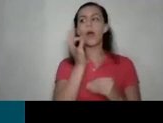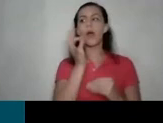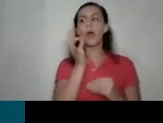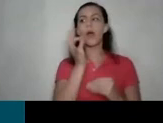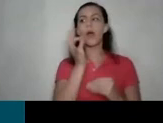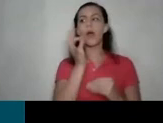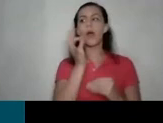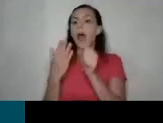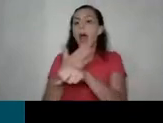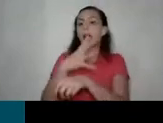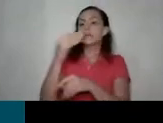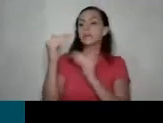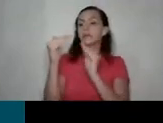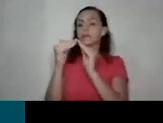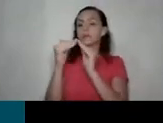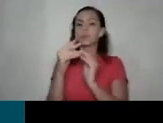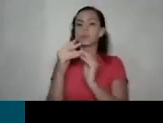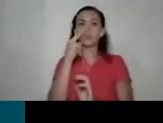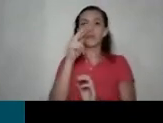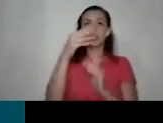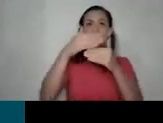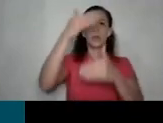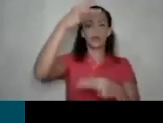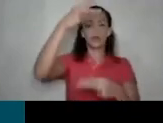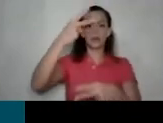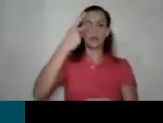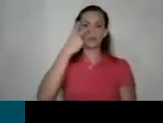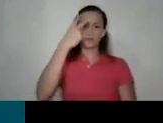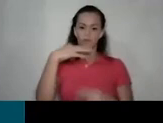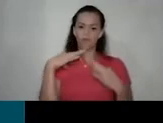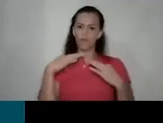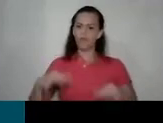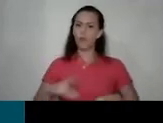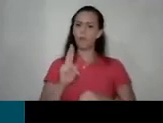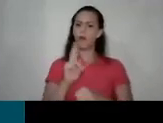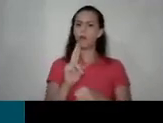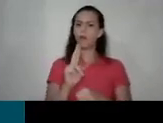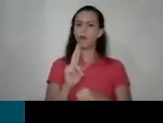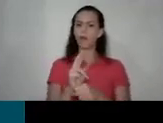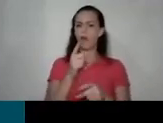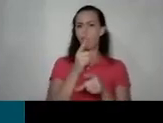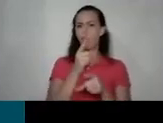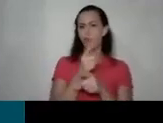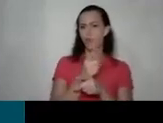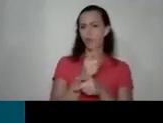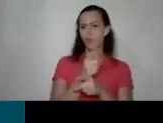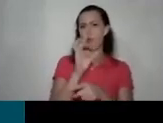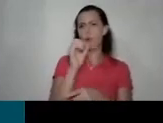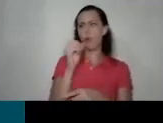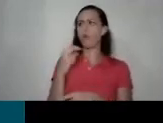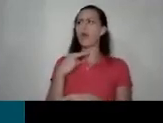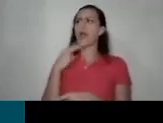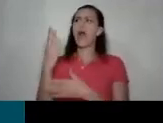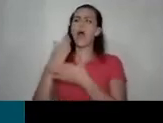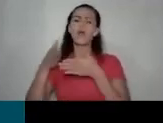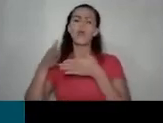cuestionan si la ropa que están que están usando es adecuada o si les van a gritar cosas o si están enseñando mucho o si van a correr